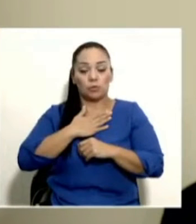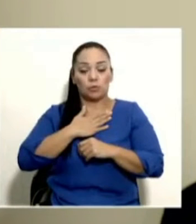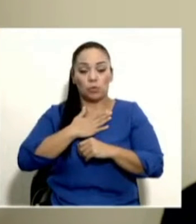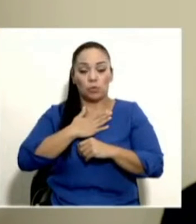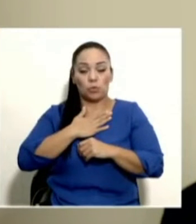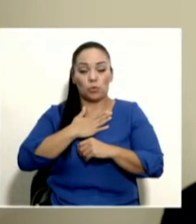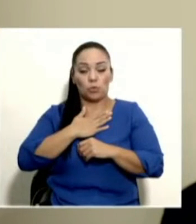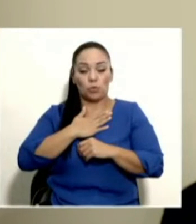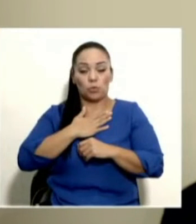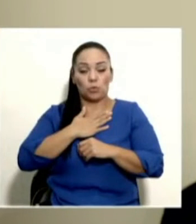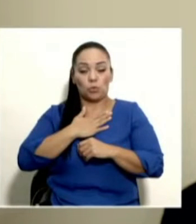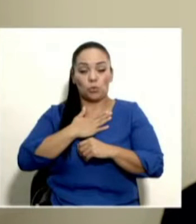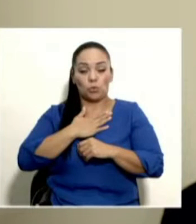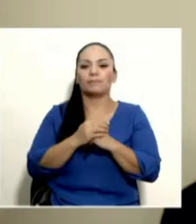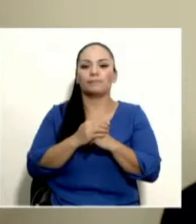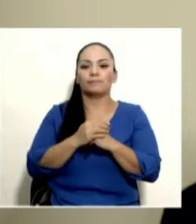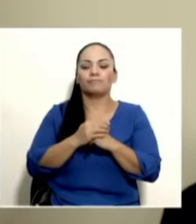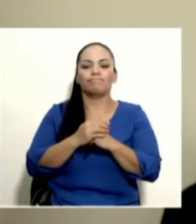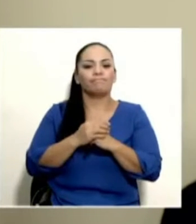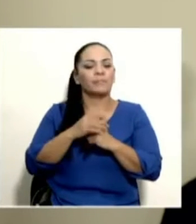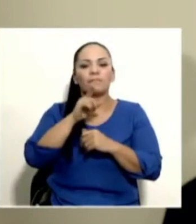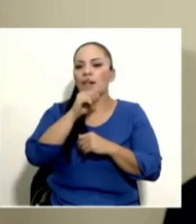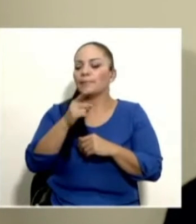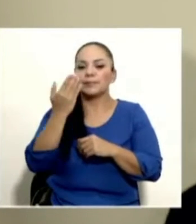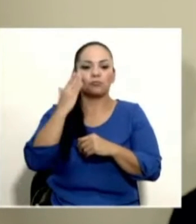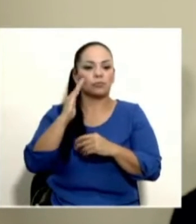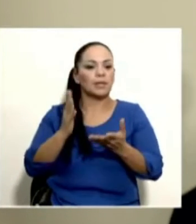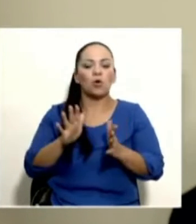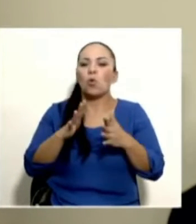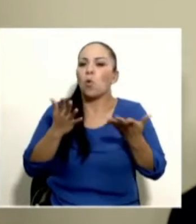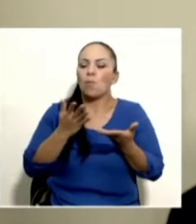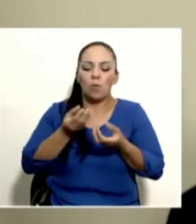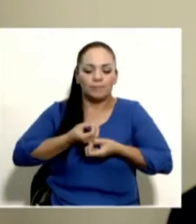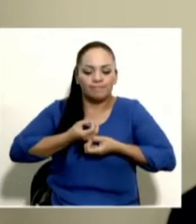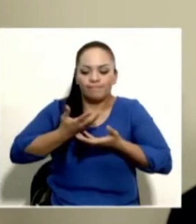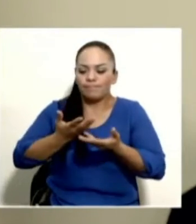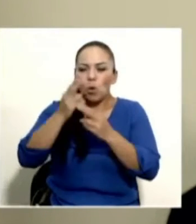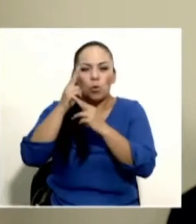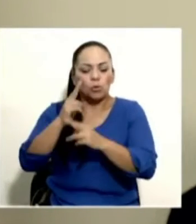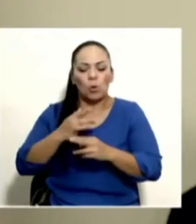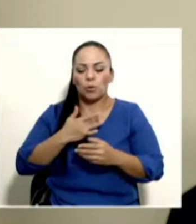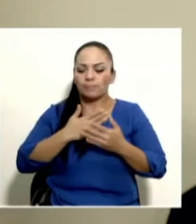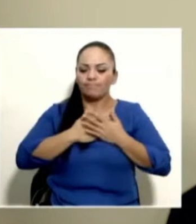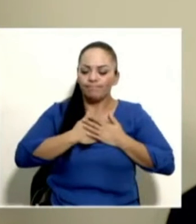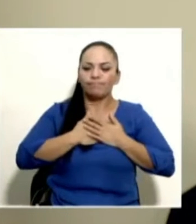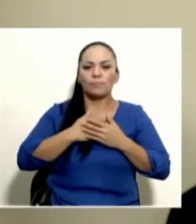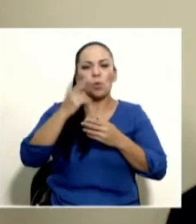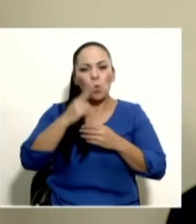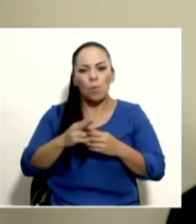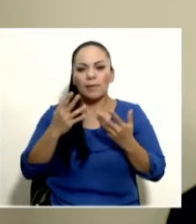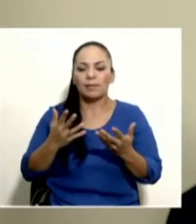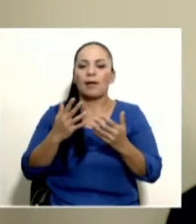humildemente, no sé cómo expresar el honor, la conmoción, la humildad